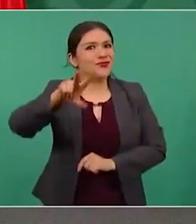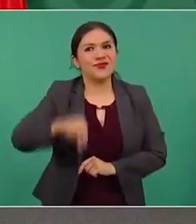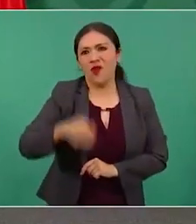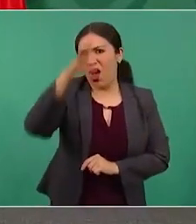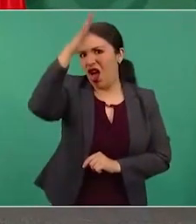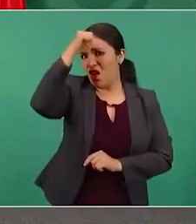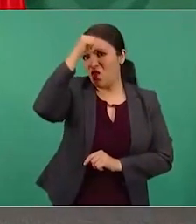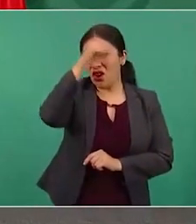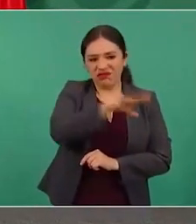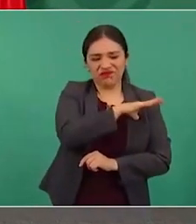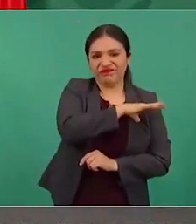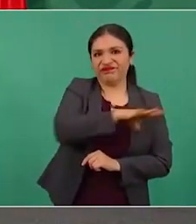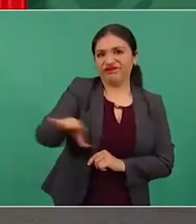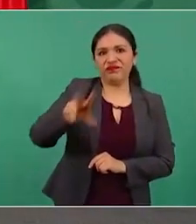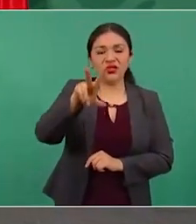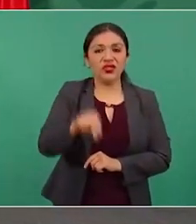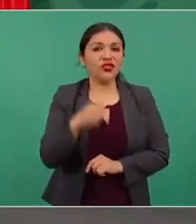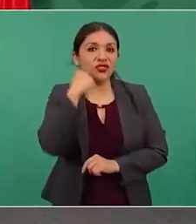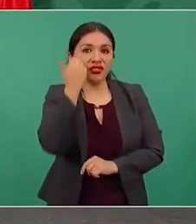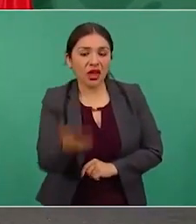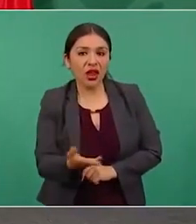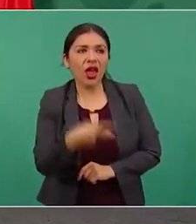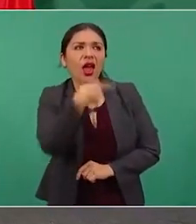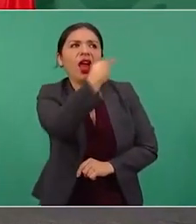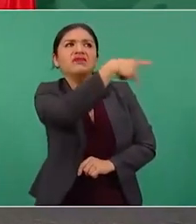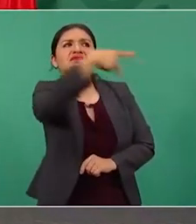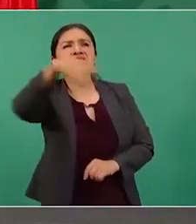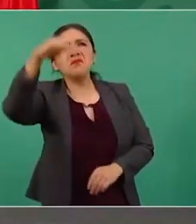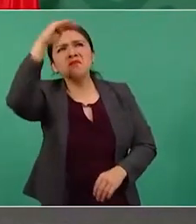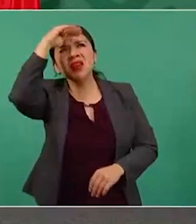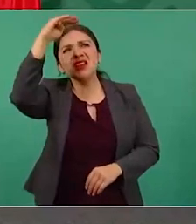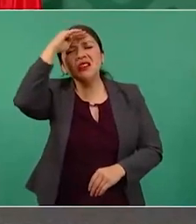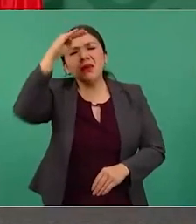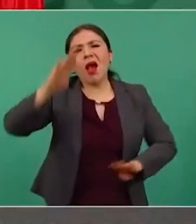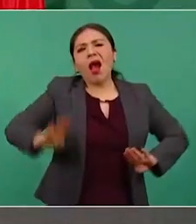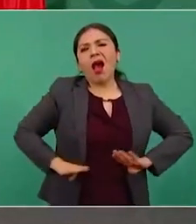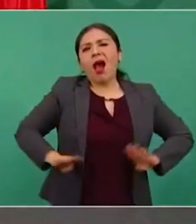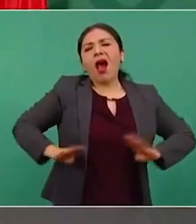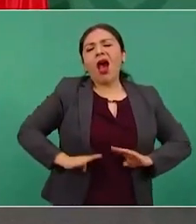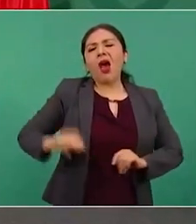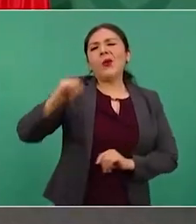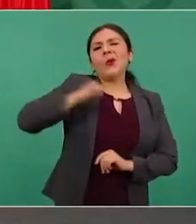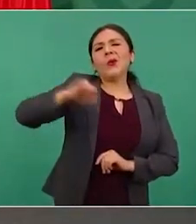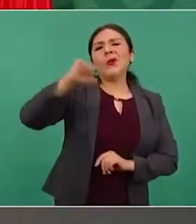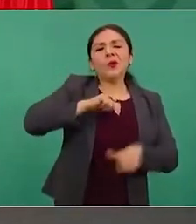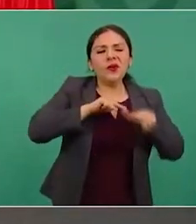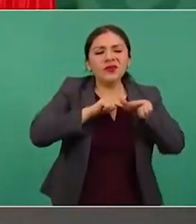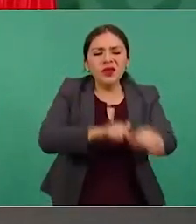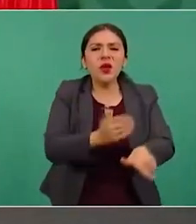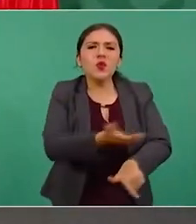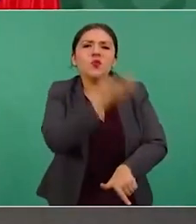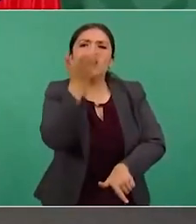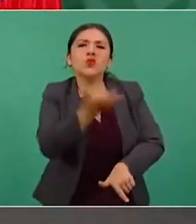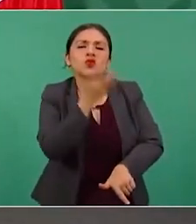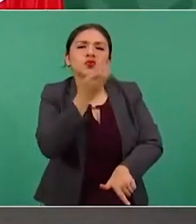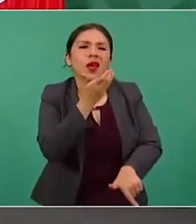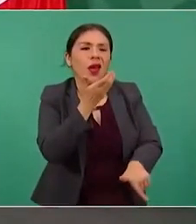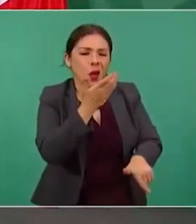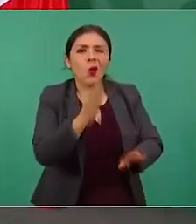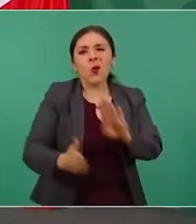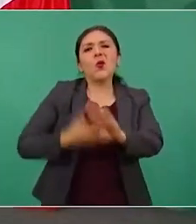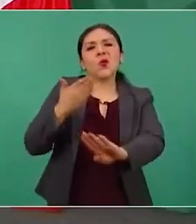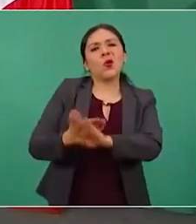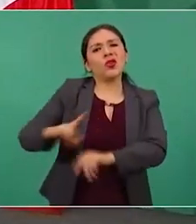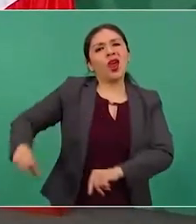que tienen un pensamiento conservador, que están en contra de nosotros,